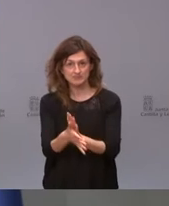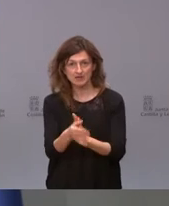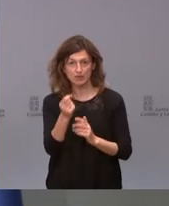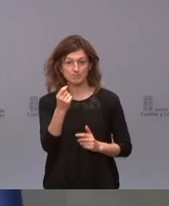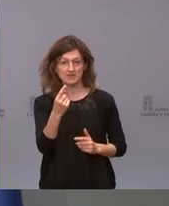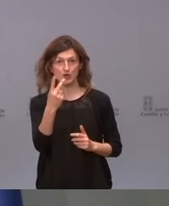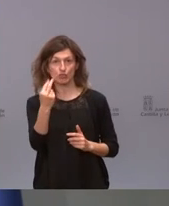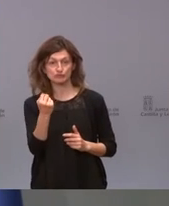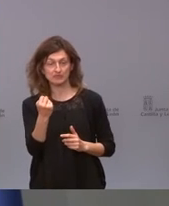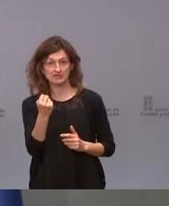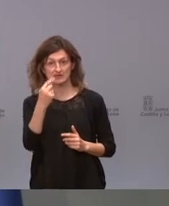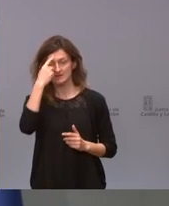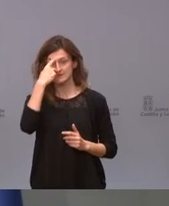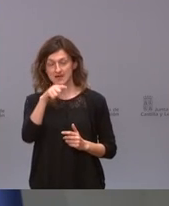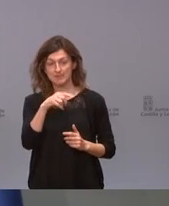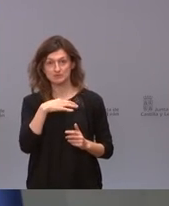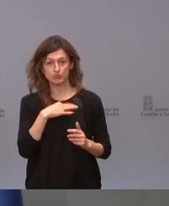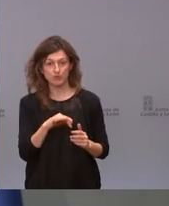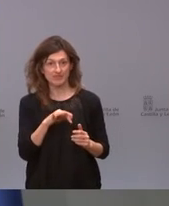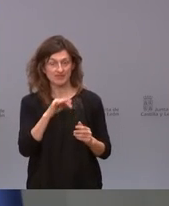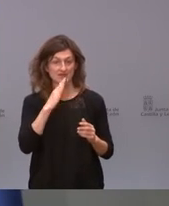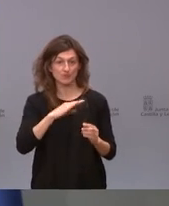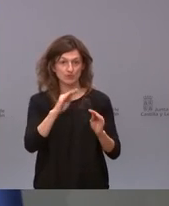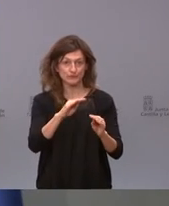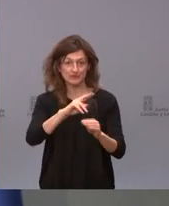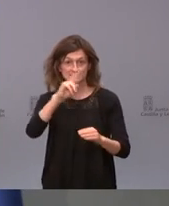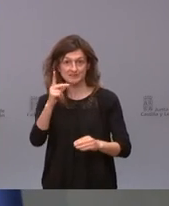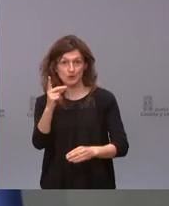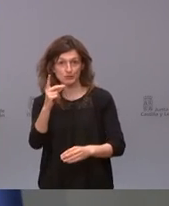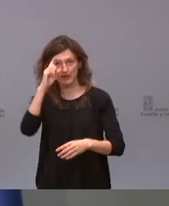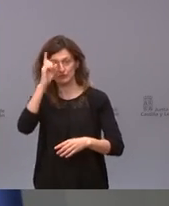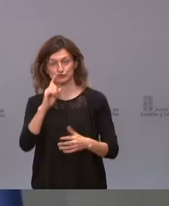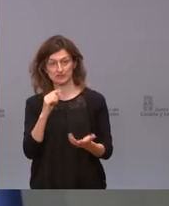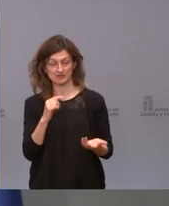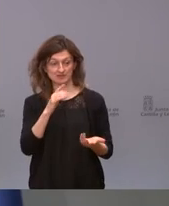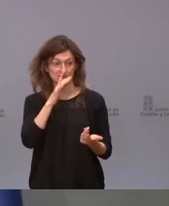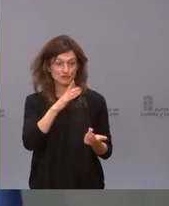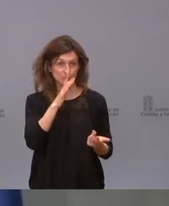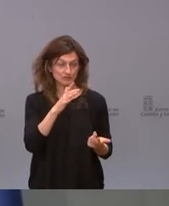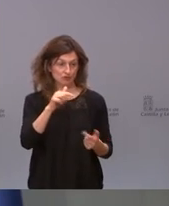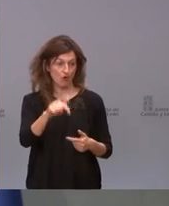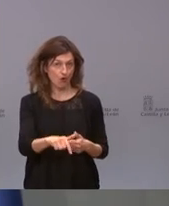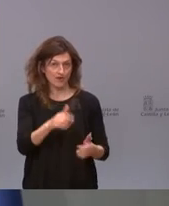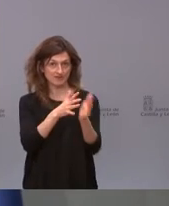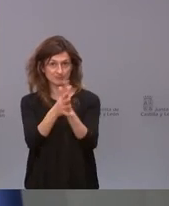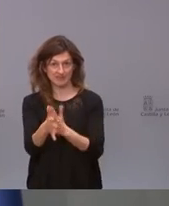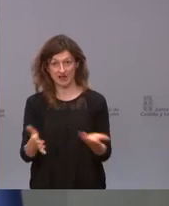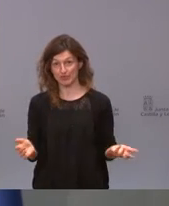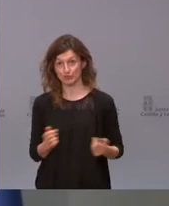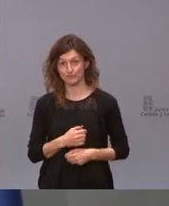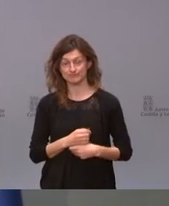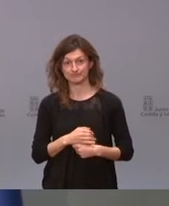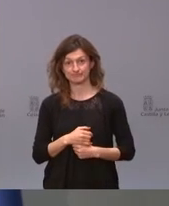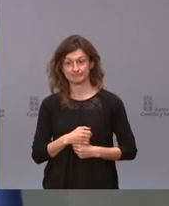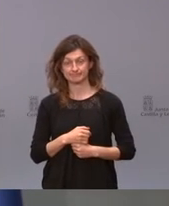mil personas que sabiendo que esto era posible no sabemos qué vamos a hacer con su segunda dosis si hubiera ocurrido un evento pues tendríamos que estar hoy explicando esto hoy estamos